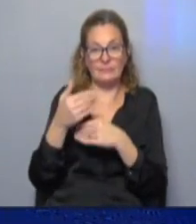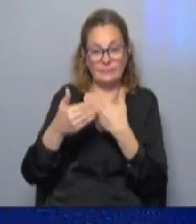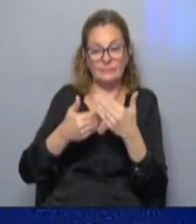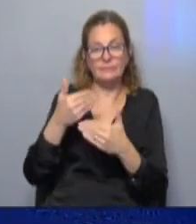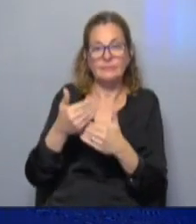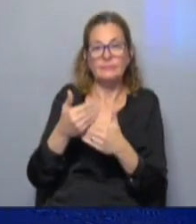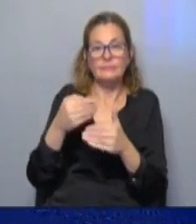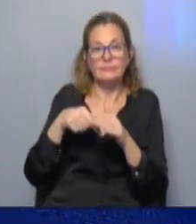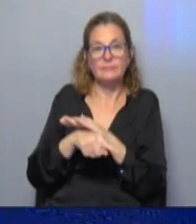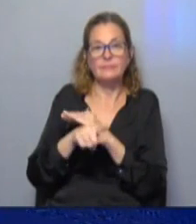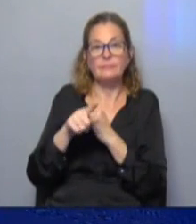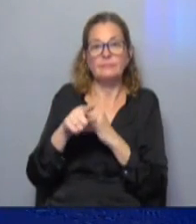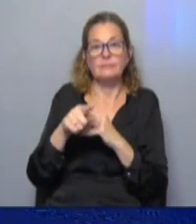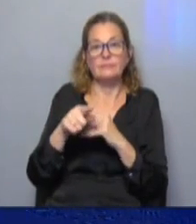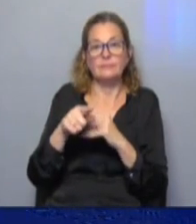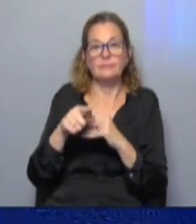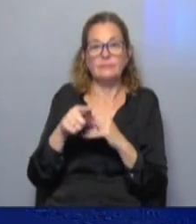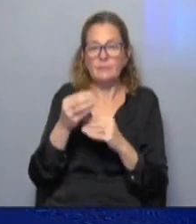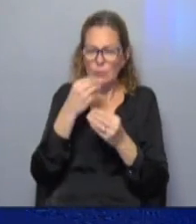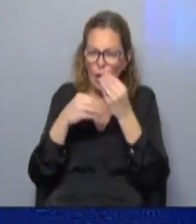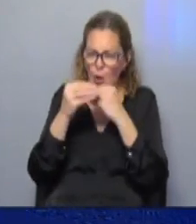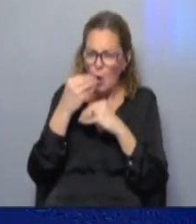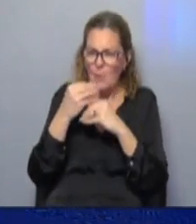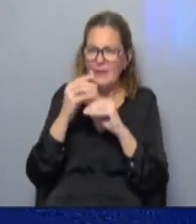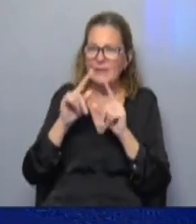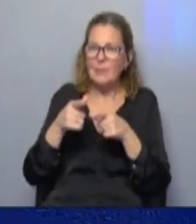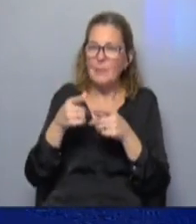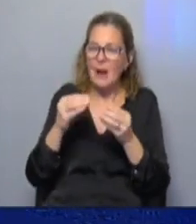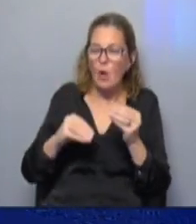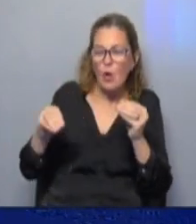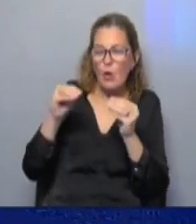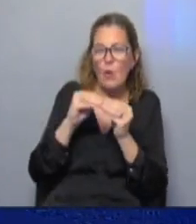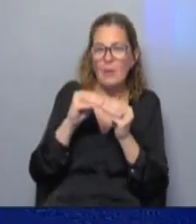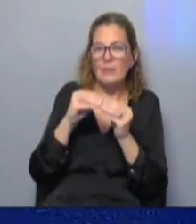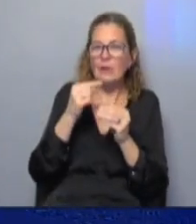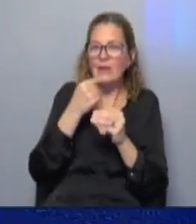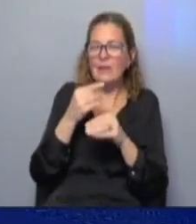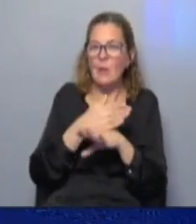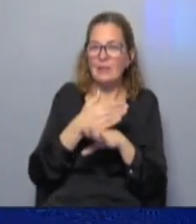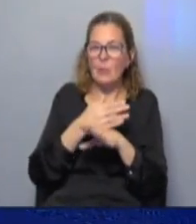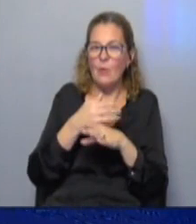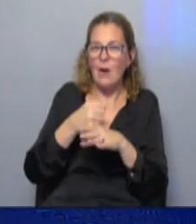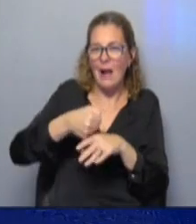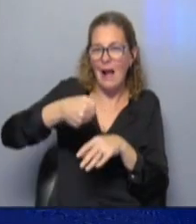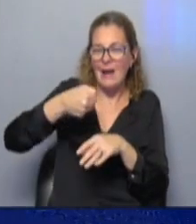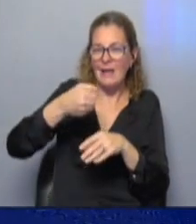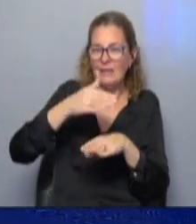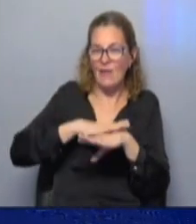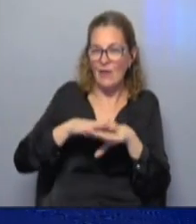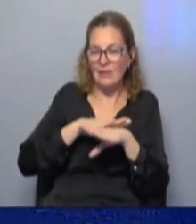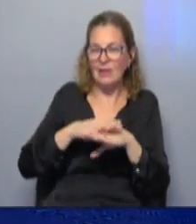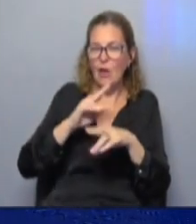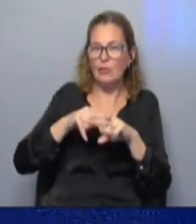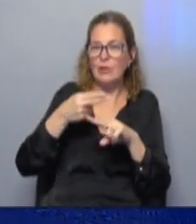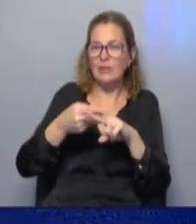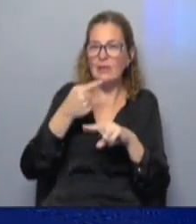metiéndonos en lo que tiene que ver con la alimentación y para complementar lo que mencionábamos sobre la canasta básica fue que hablamos nuevamente